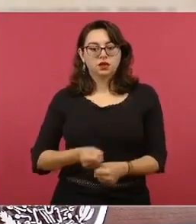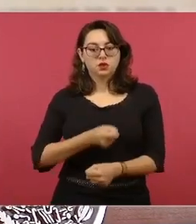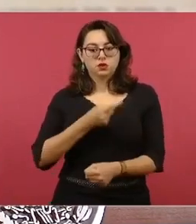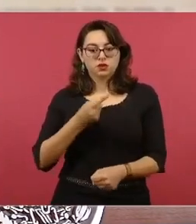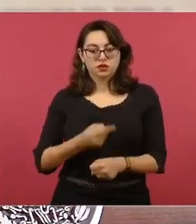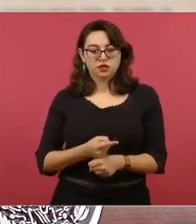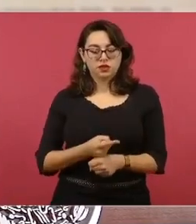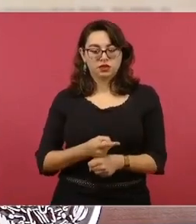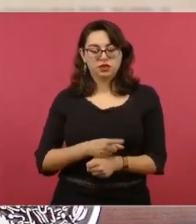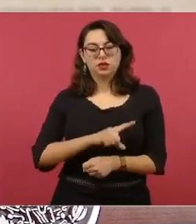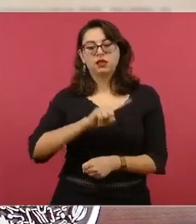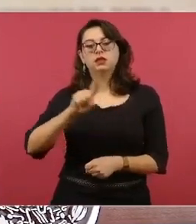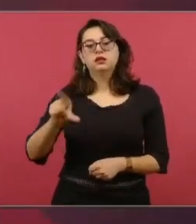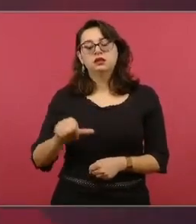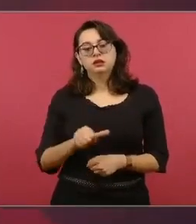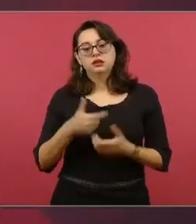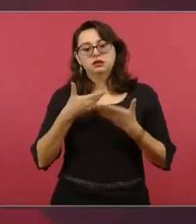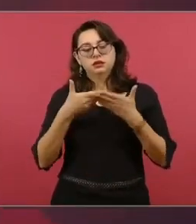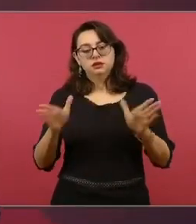y a las respuestas.